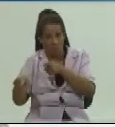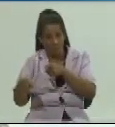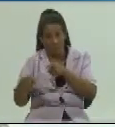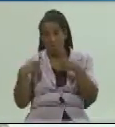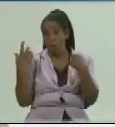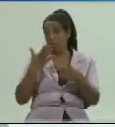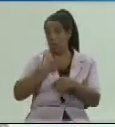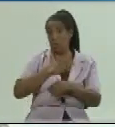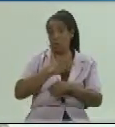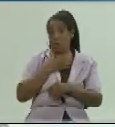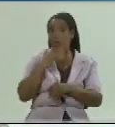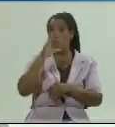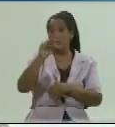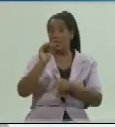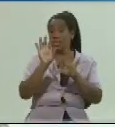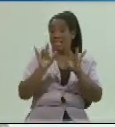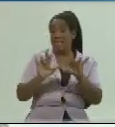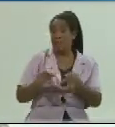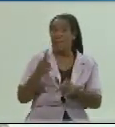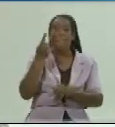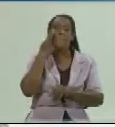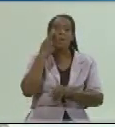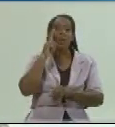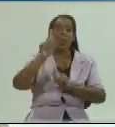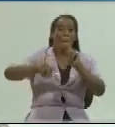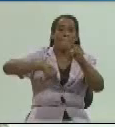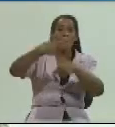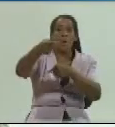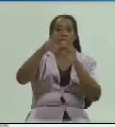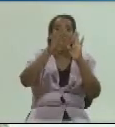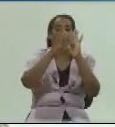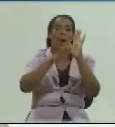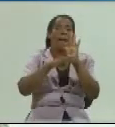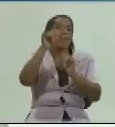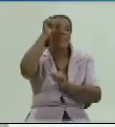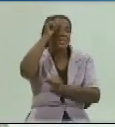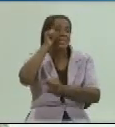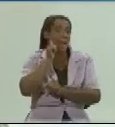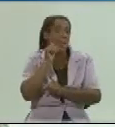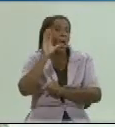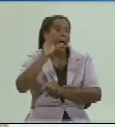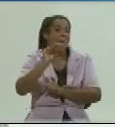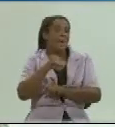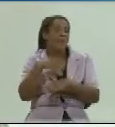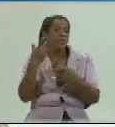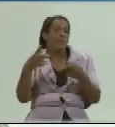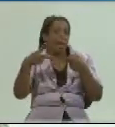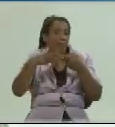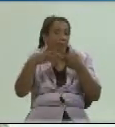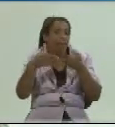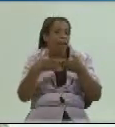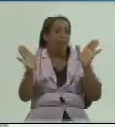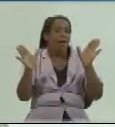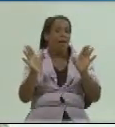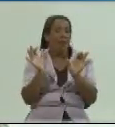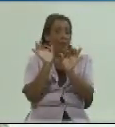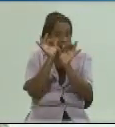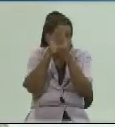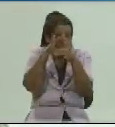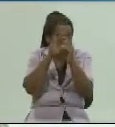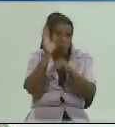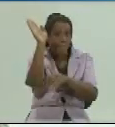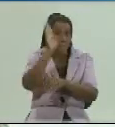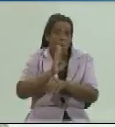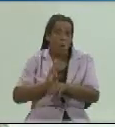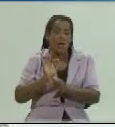como lo decía el secretario estaremos viéndonos en una próxima emisión el sábado hablando sobre la inauguración del laboratorio de biología